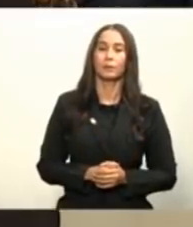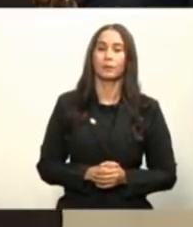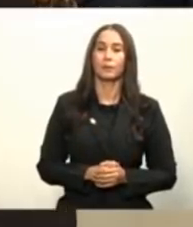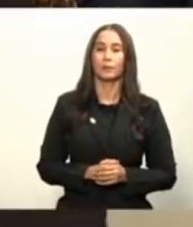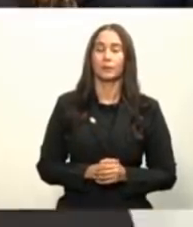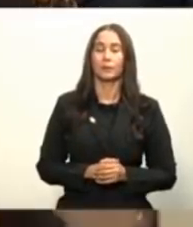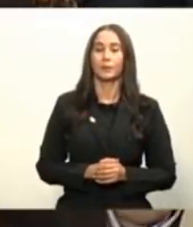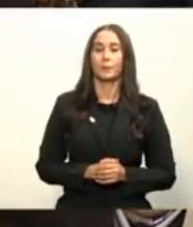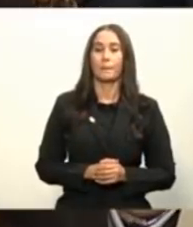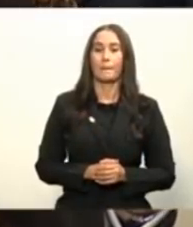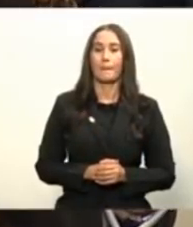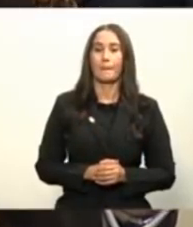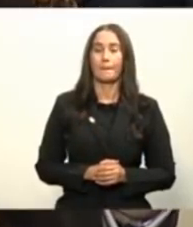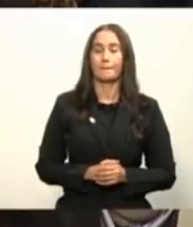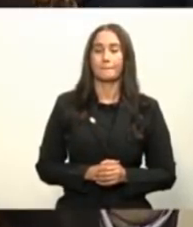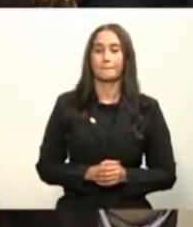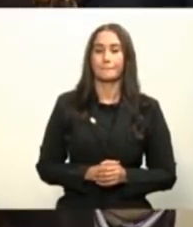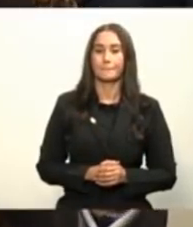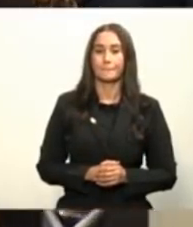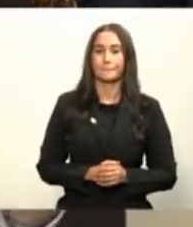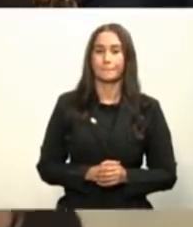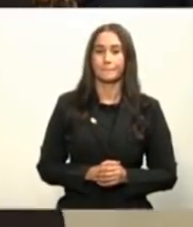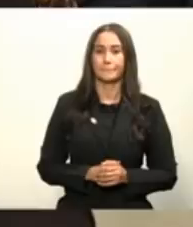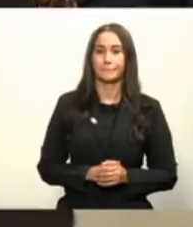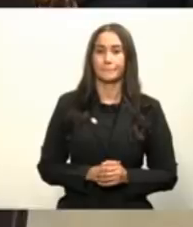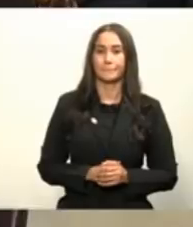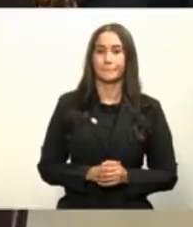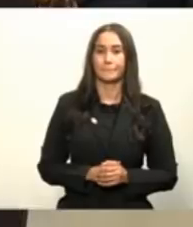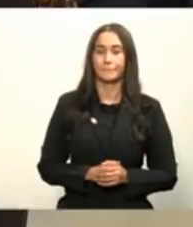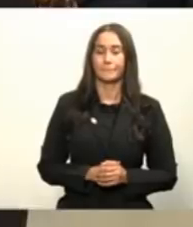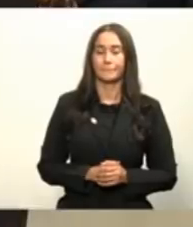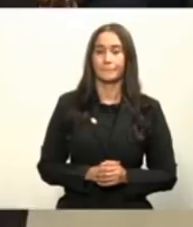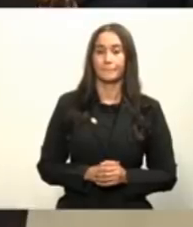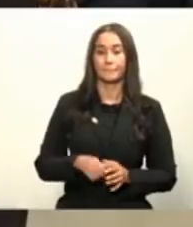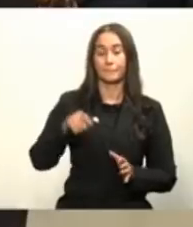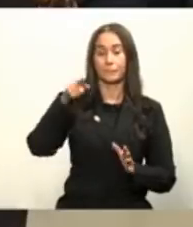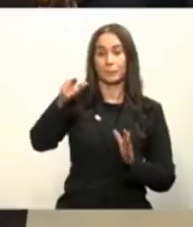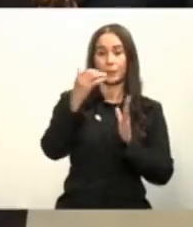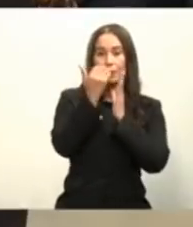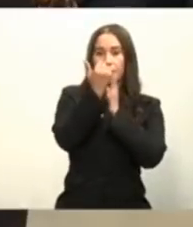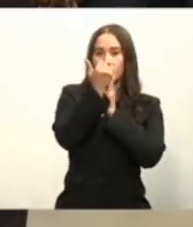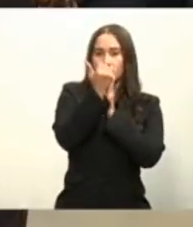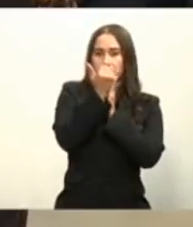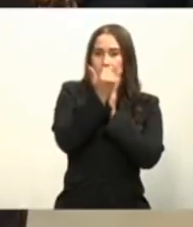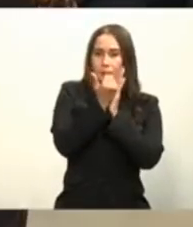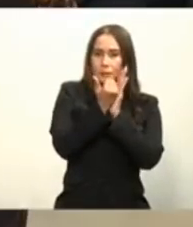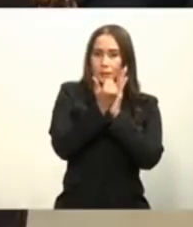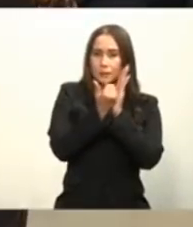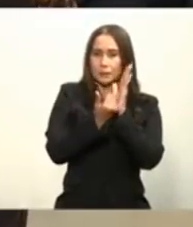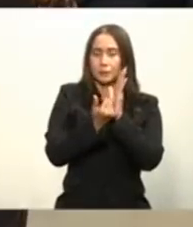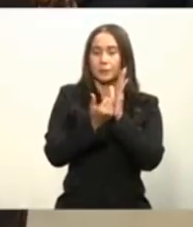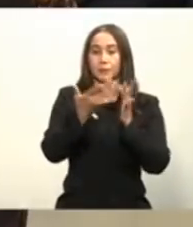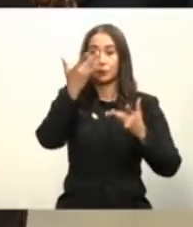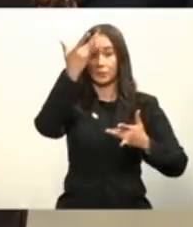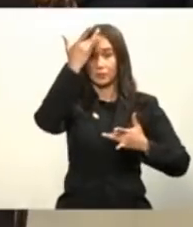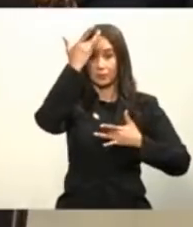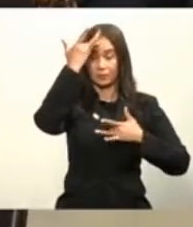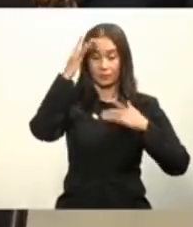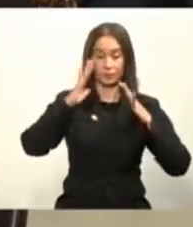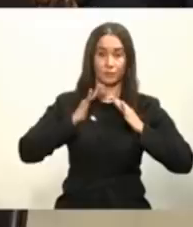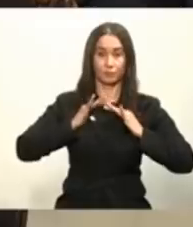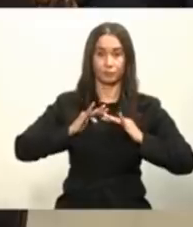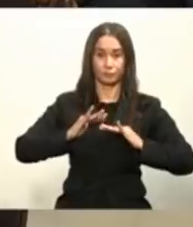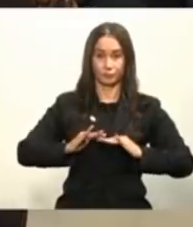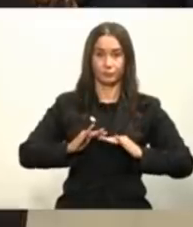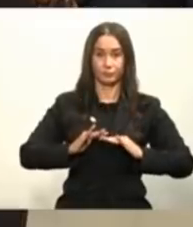disminuye radicalmente la la intensidad de la enfermedad y en el